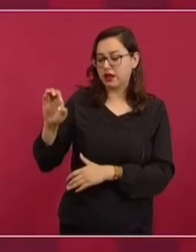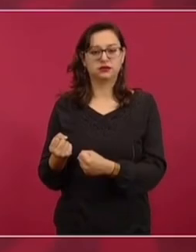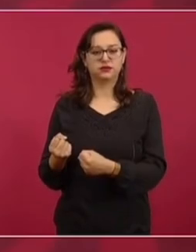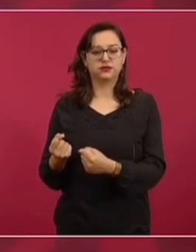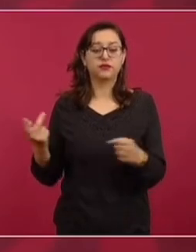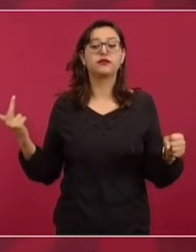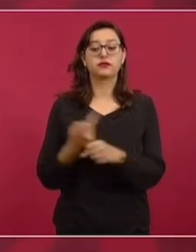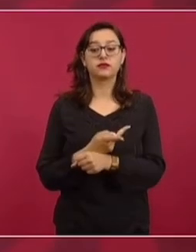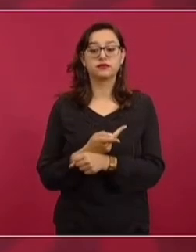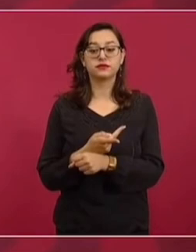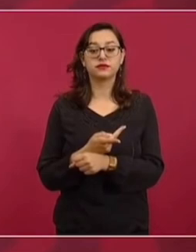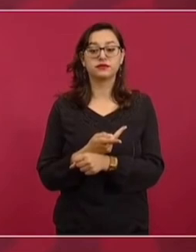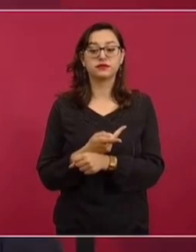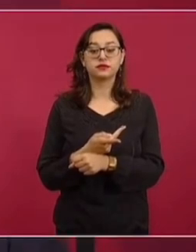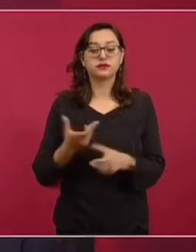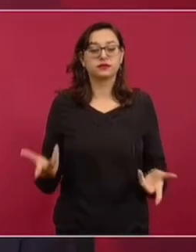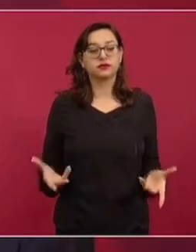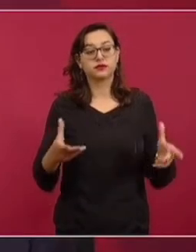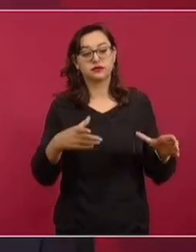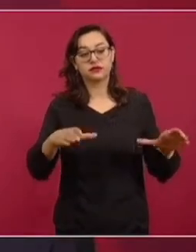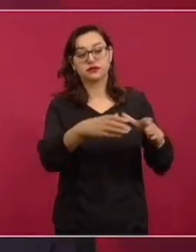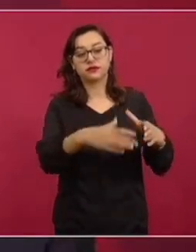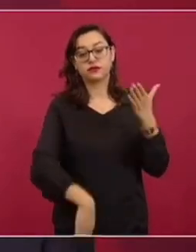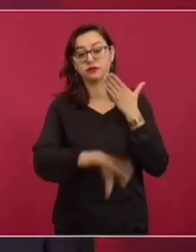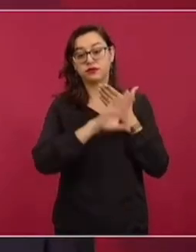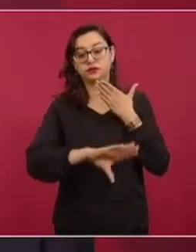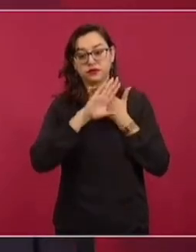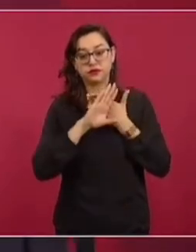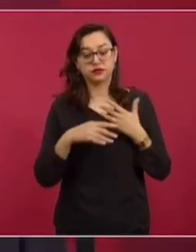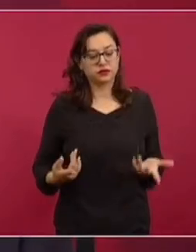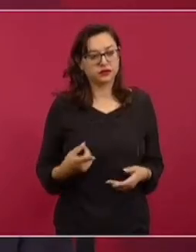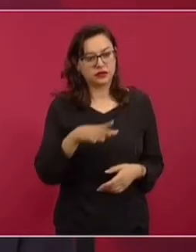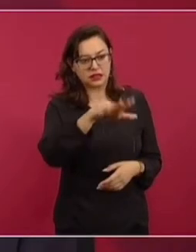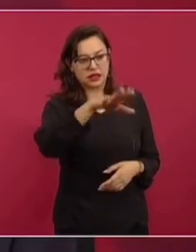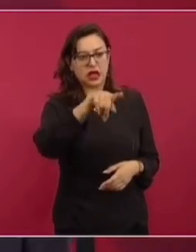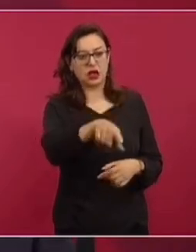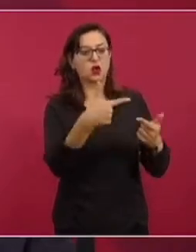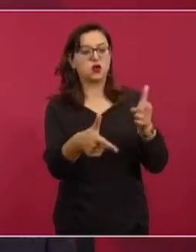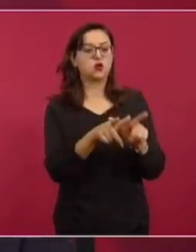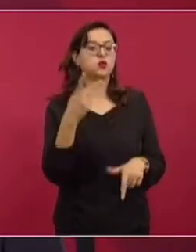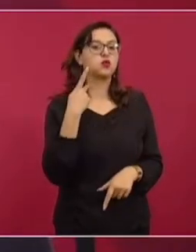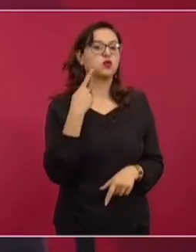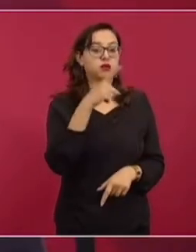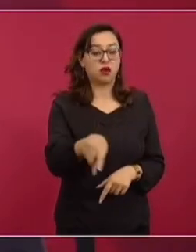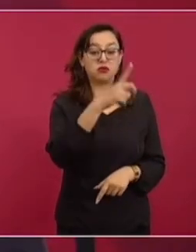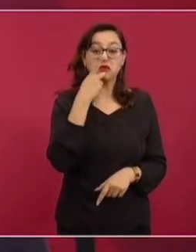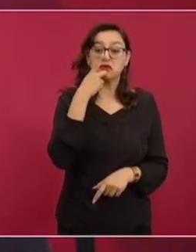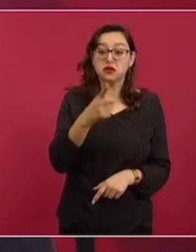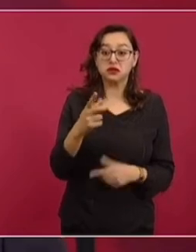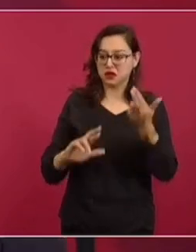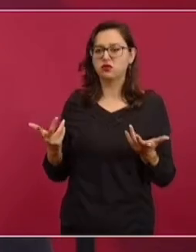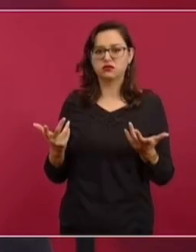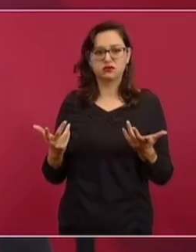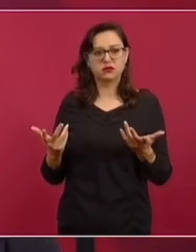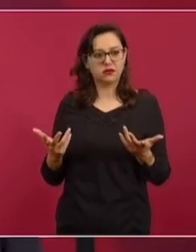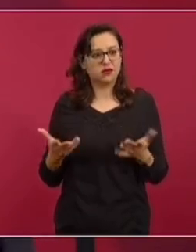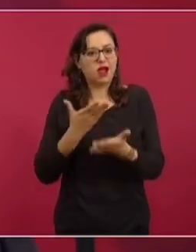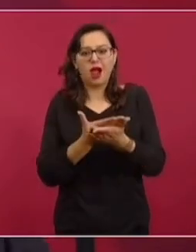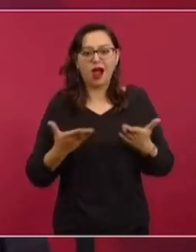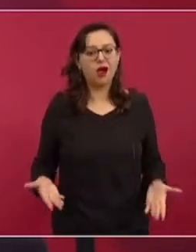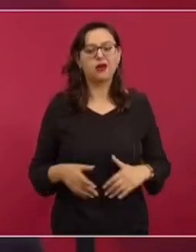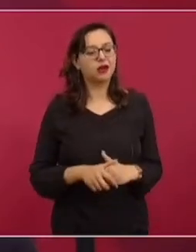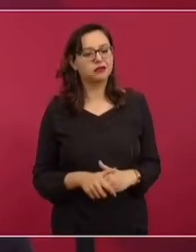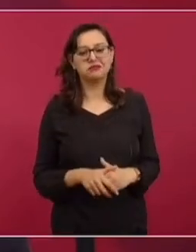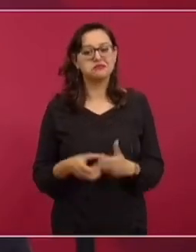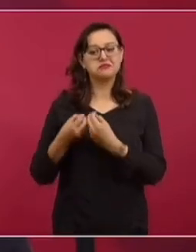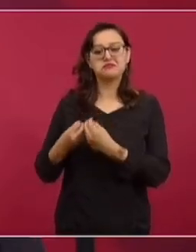fortalezca, los opositores que antes pertenecían al partido de la revolución, ahora apoyando a las